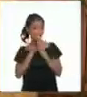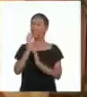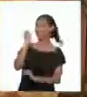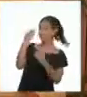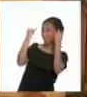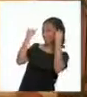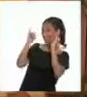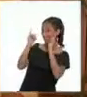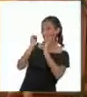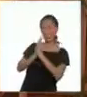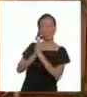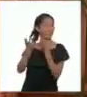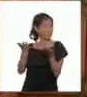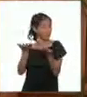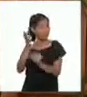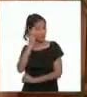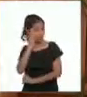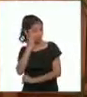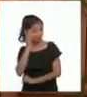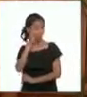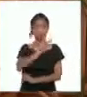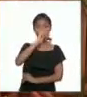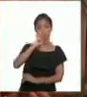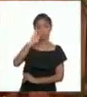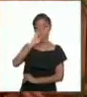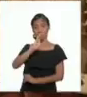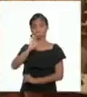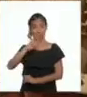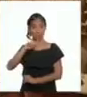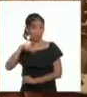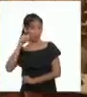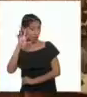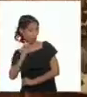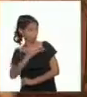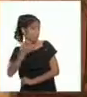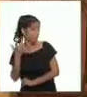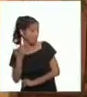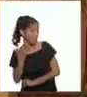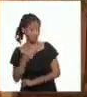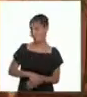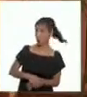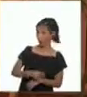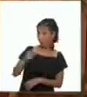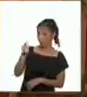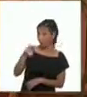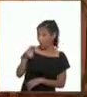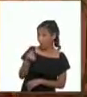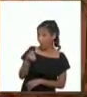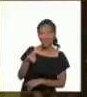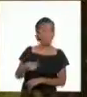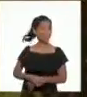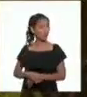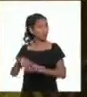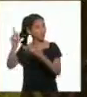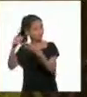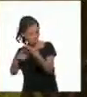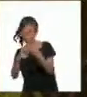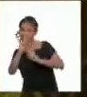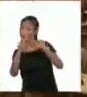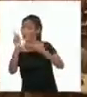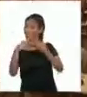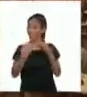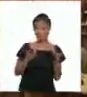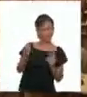¡Buena idea! ¿Saben qué es el Bicentenario, chicas y chicos? ¡Wow! ¡Eso fue rápido! Nos han llegado algunos